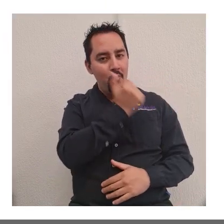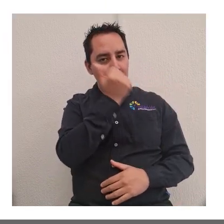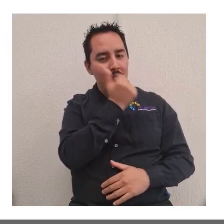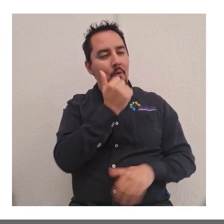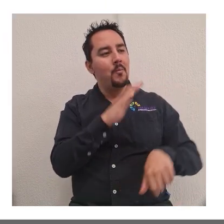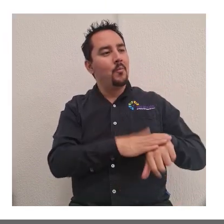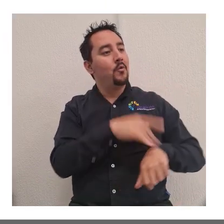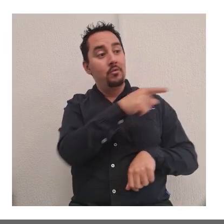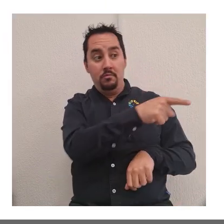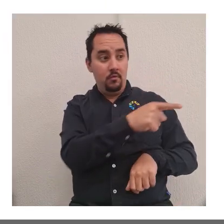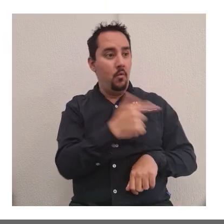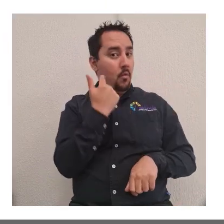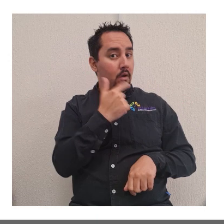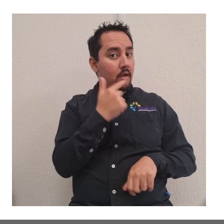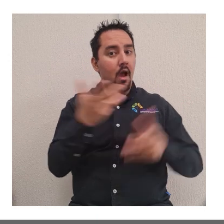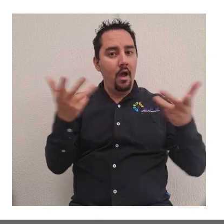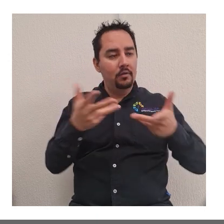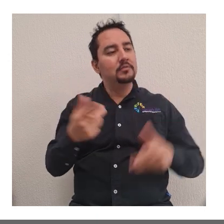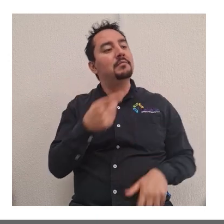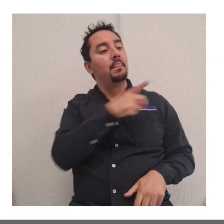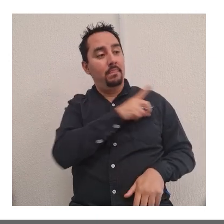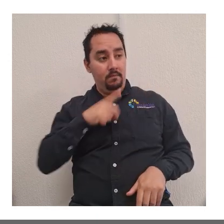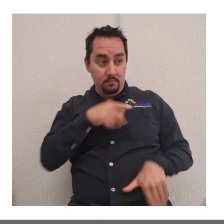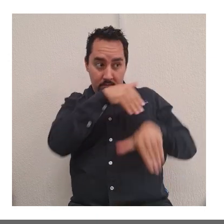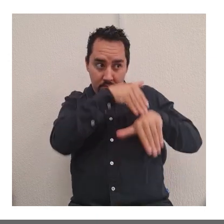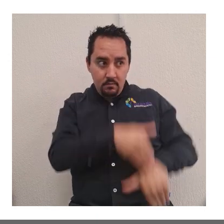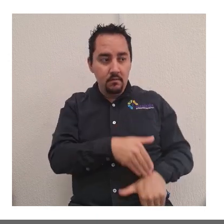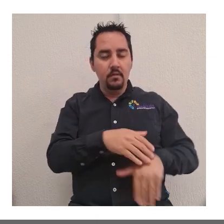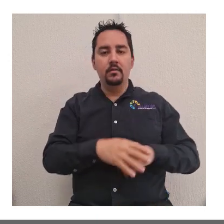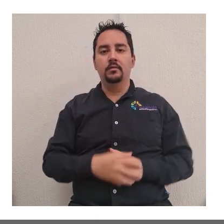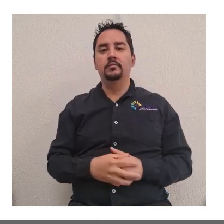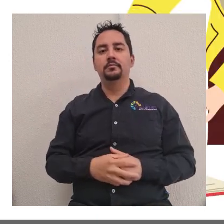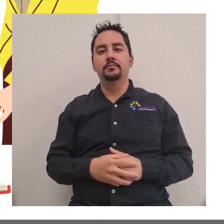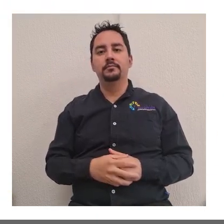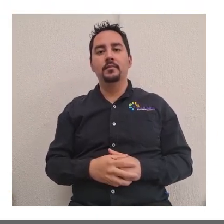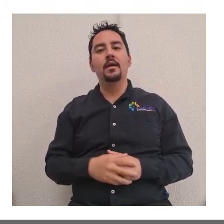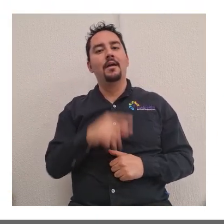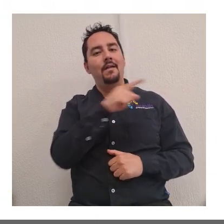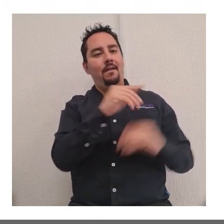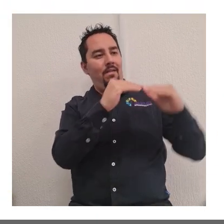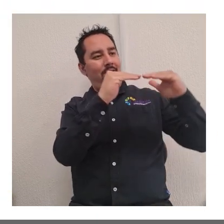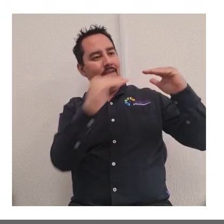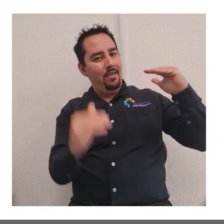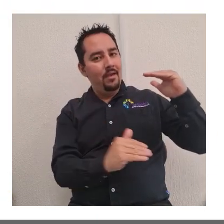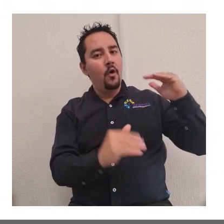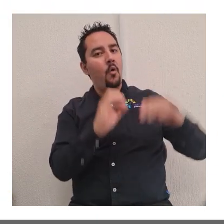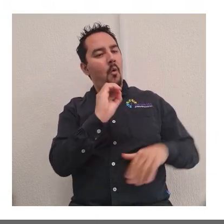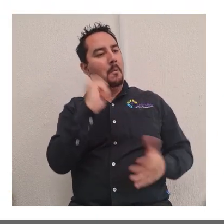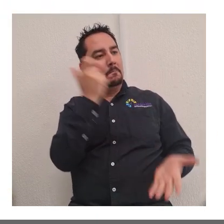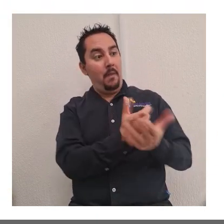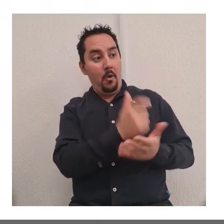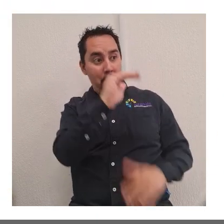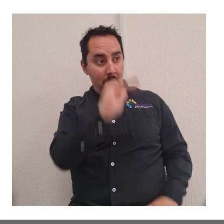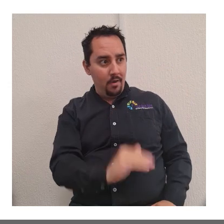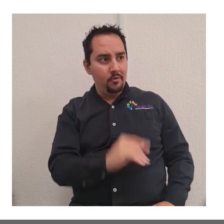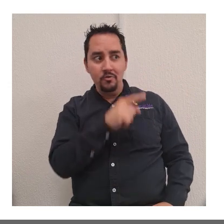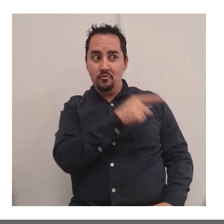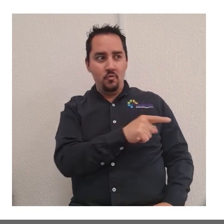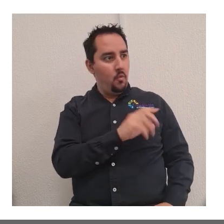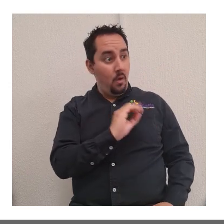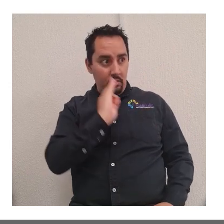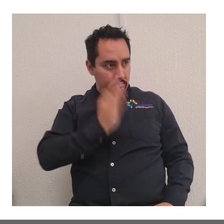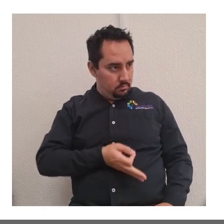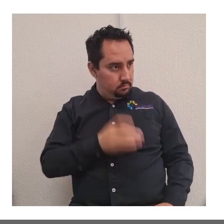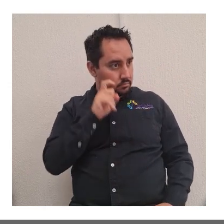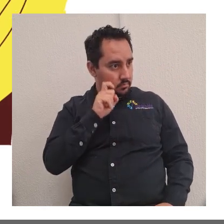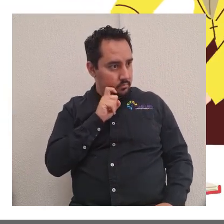reprobarla por no acceder a las peticiones de quien acosa u hostiga. Bajar de puesto o sueldo por no acceder a